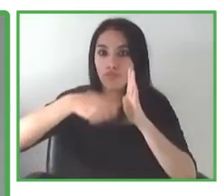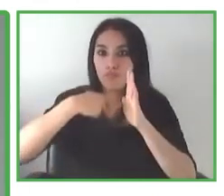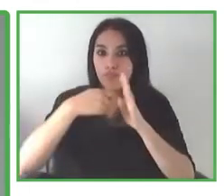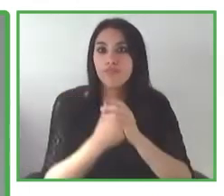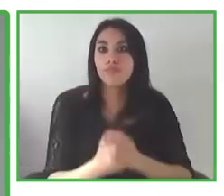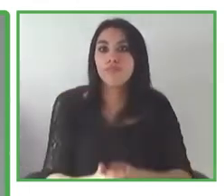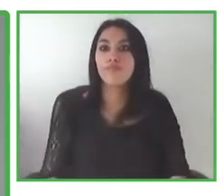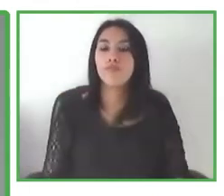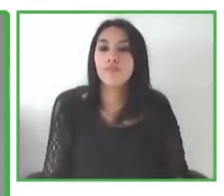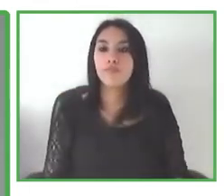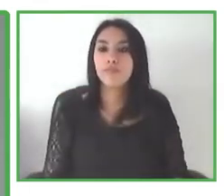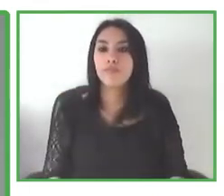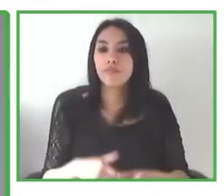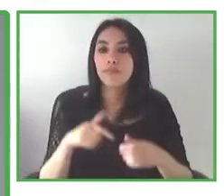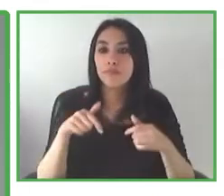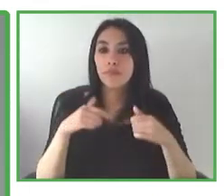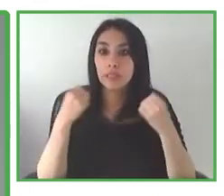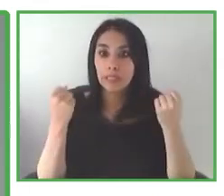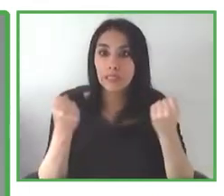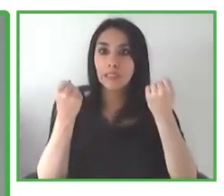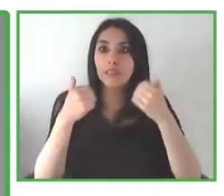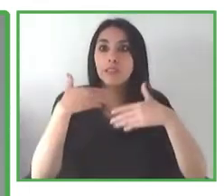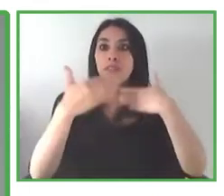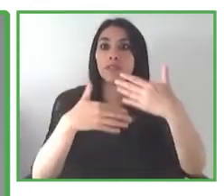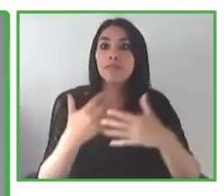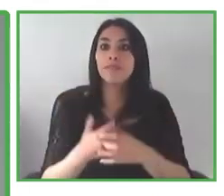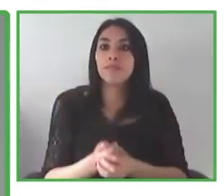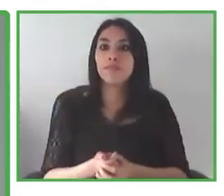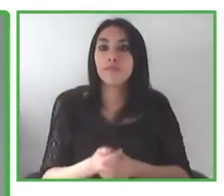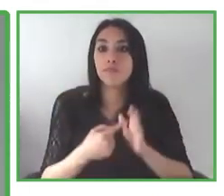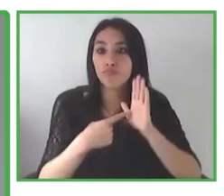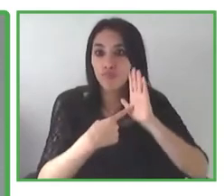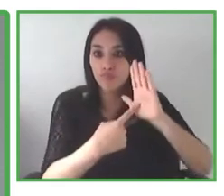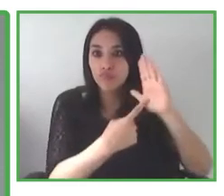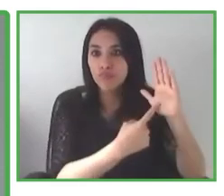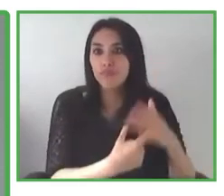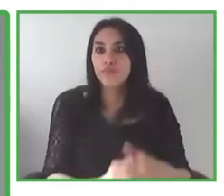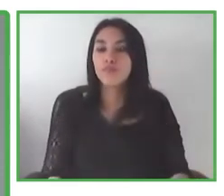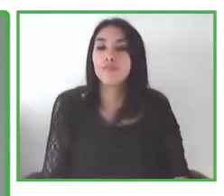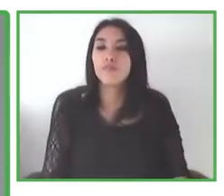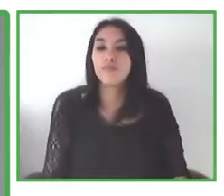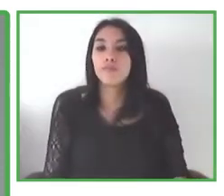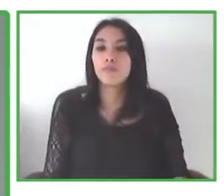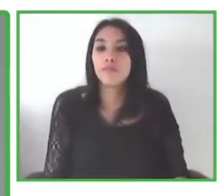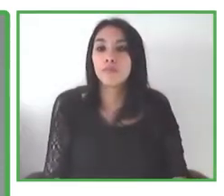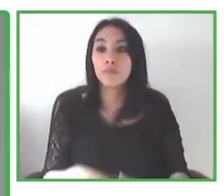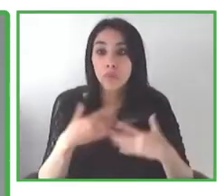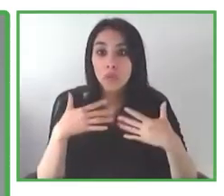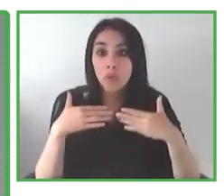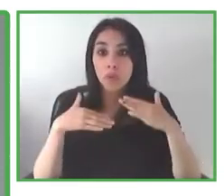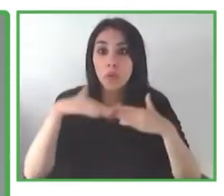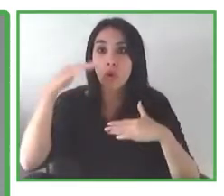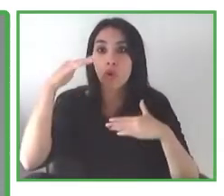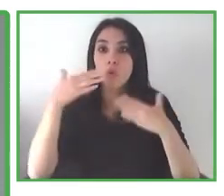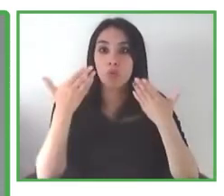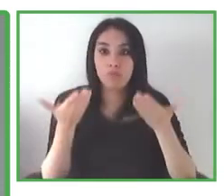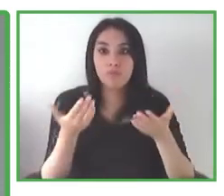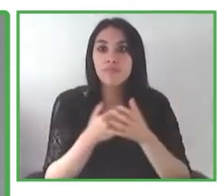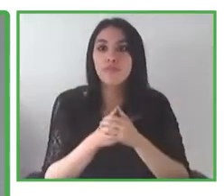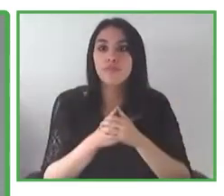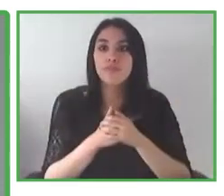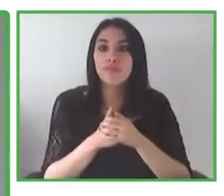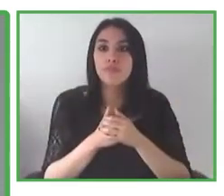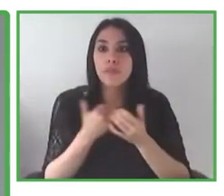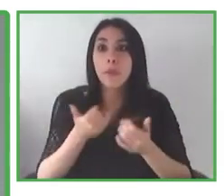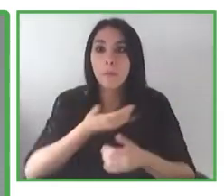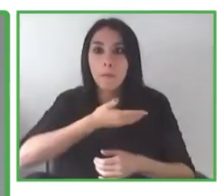poder observarlas y estar emocionados de aprender acerca de ellas, acerca de estas mejoras y de cómo van